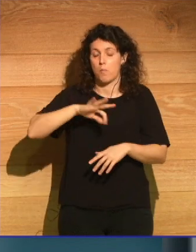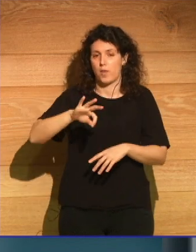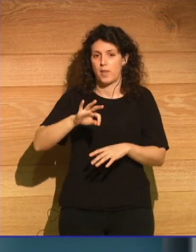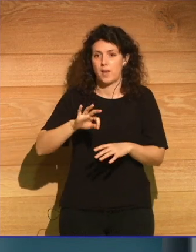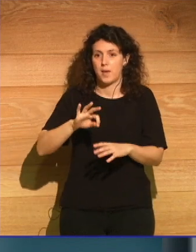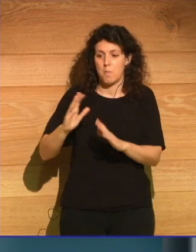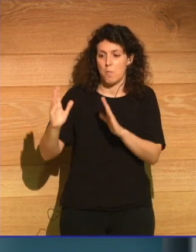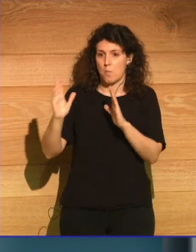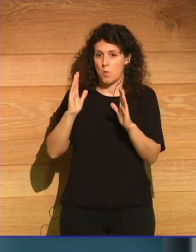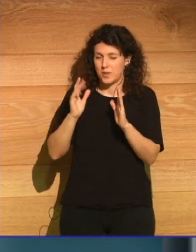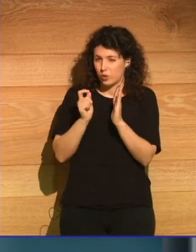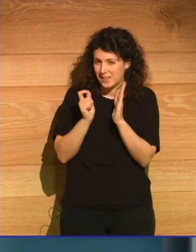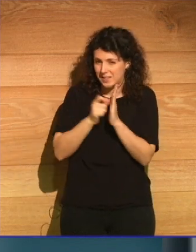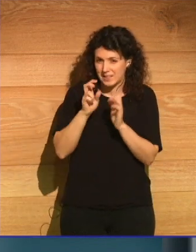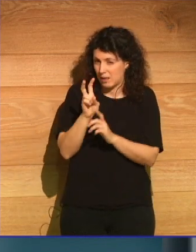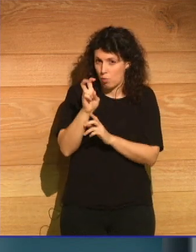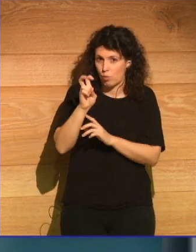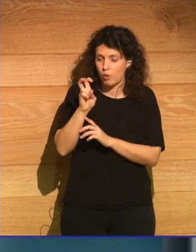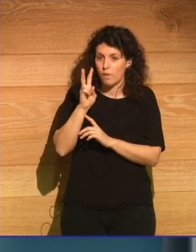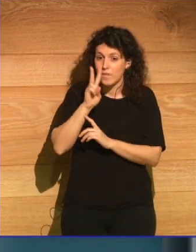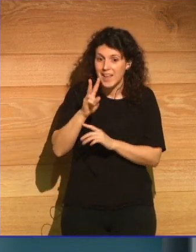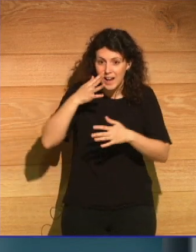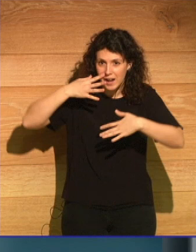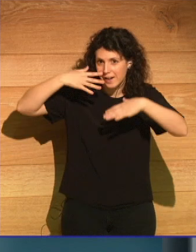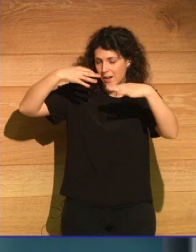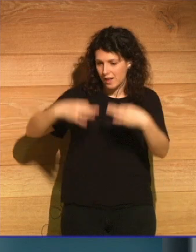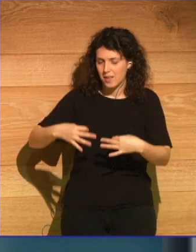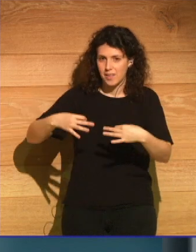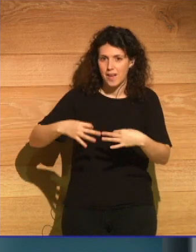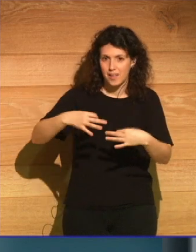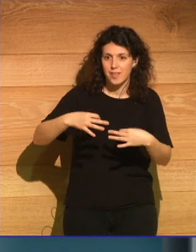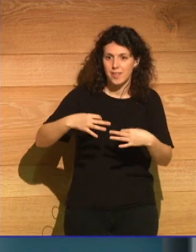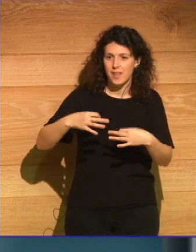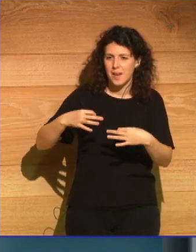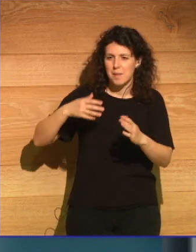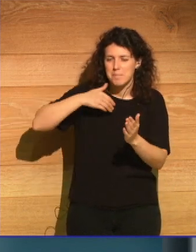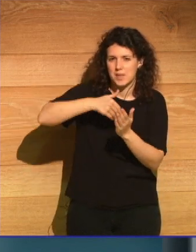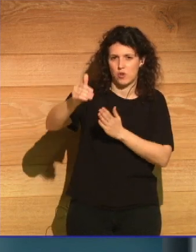ese único segundo, viera la realidad de 100 millones de años.